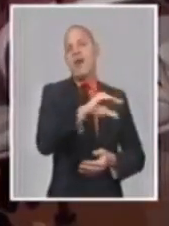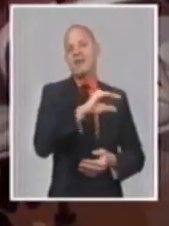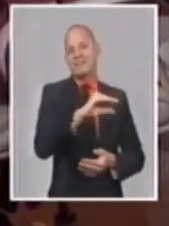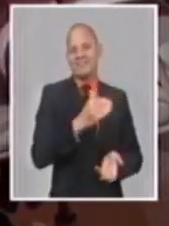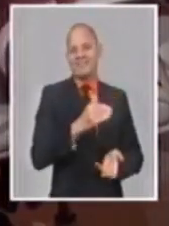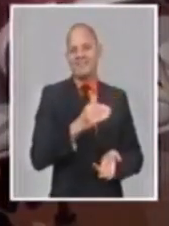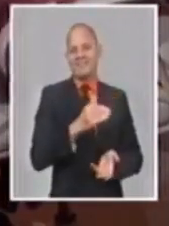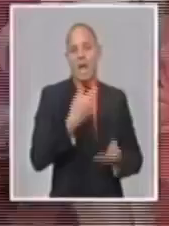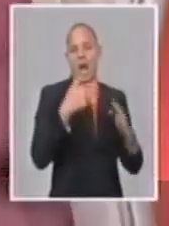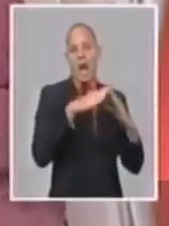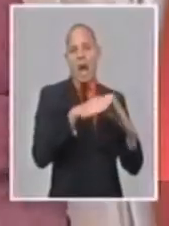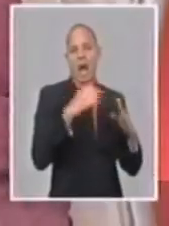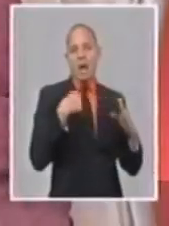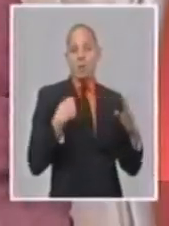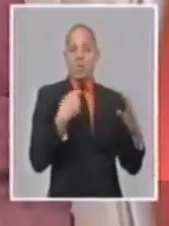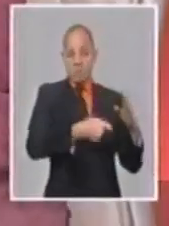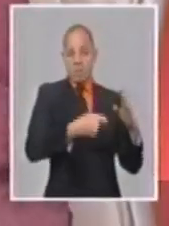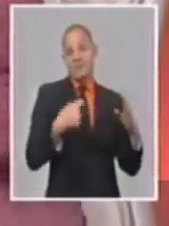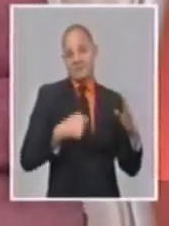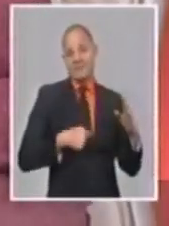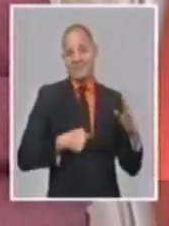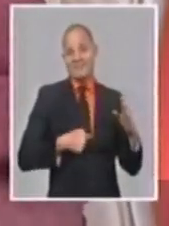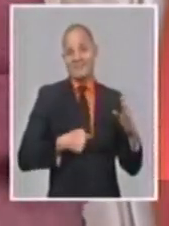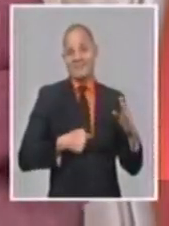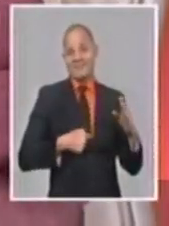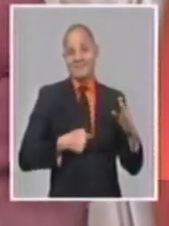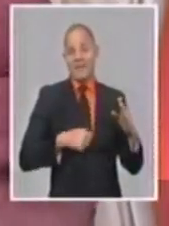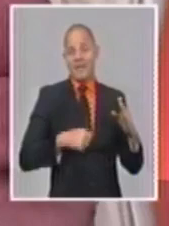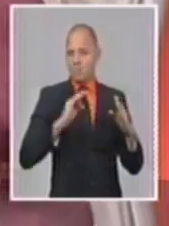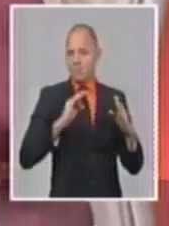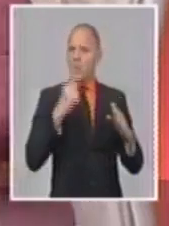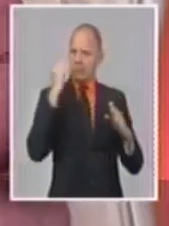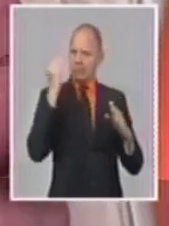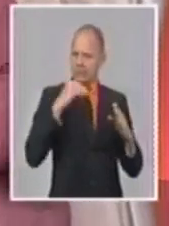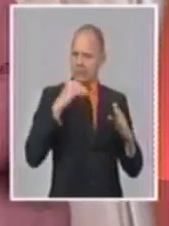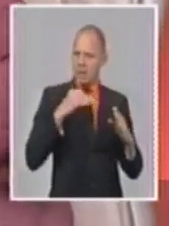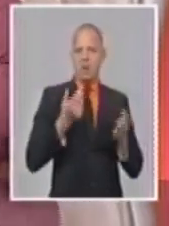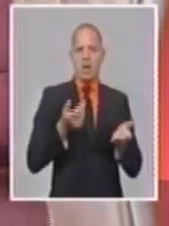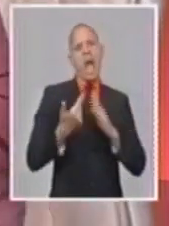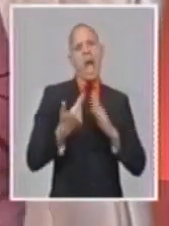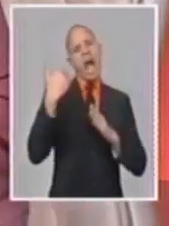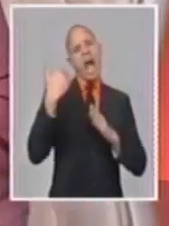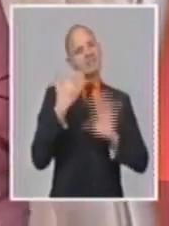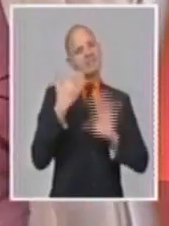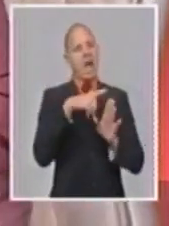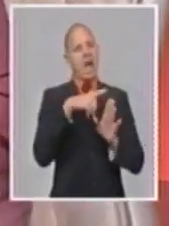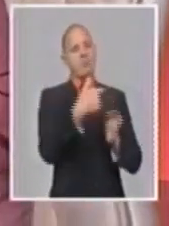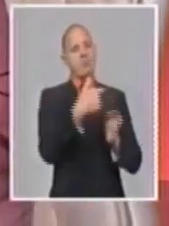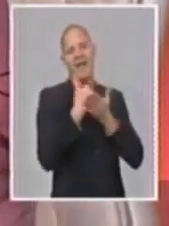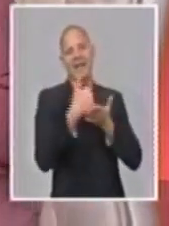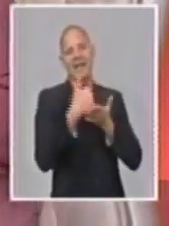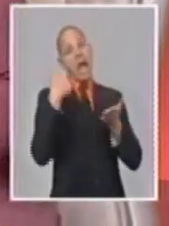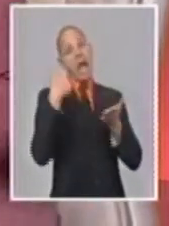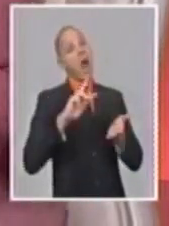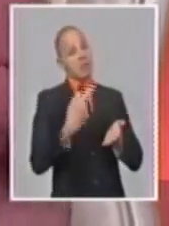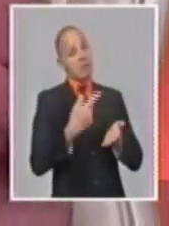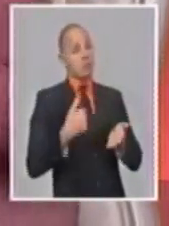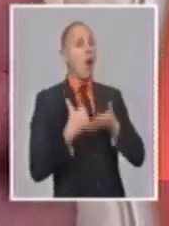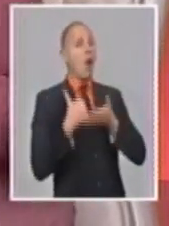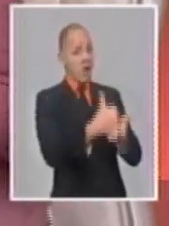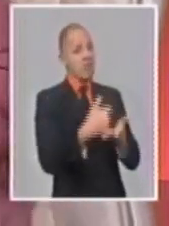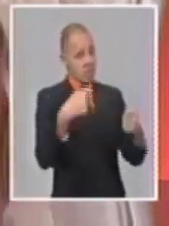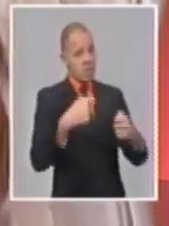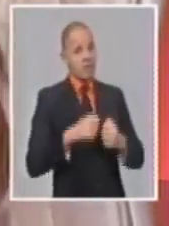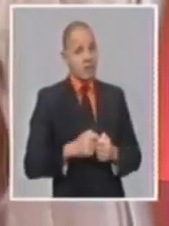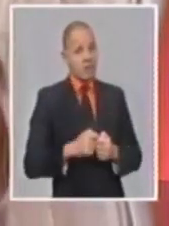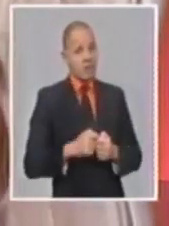la responsabilidad de ayudarlos, no solo socialmente, sino también en su gasto económico.